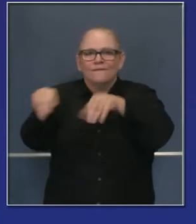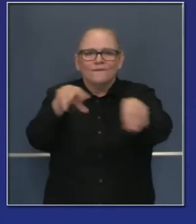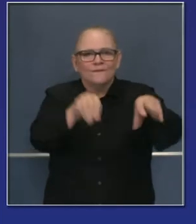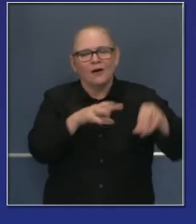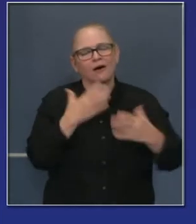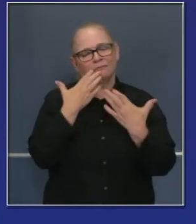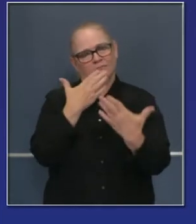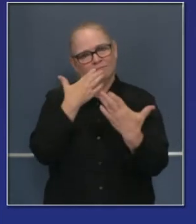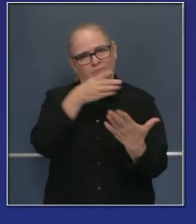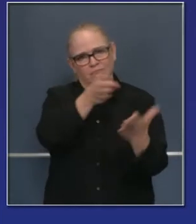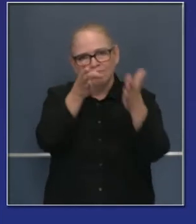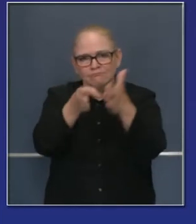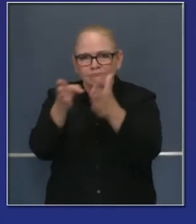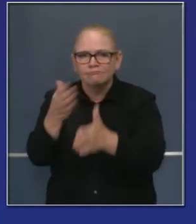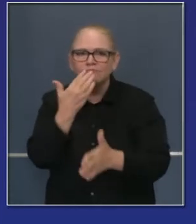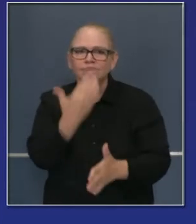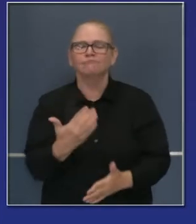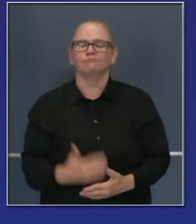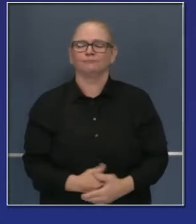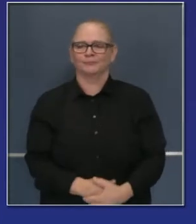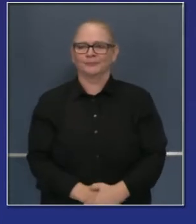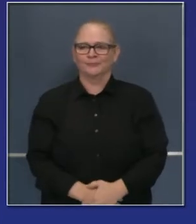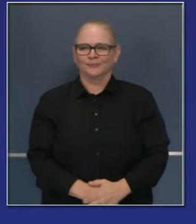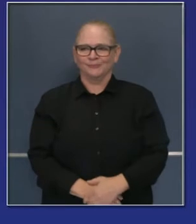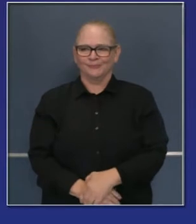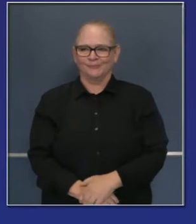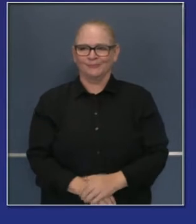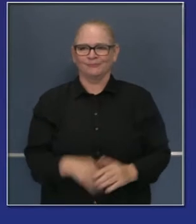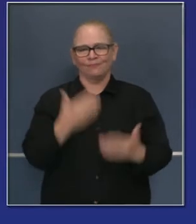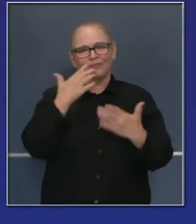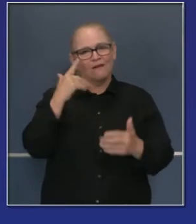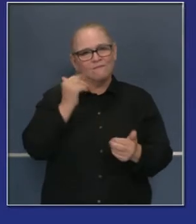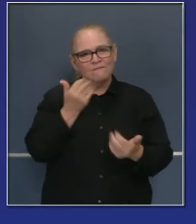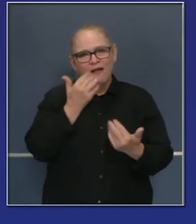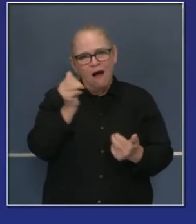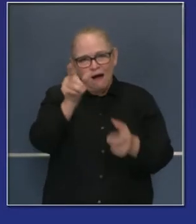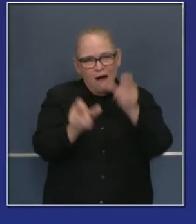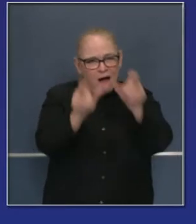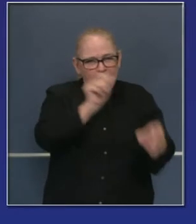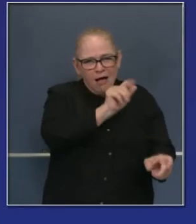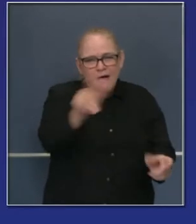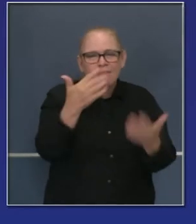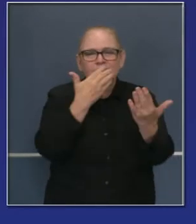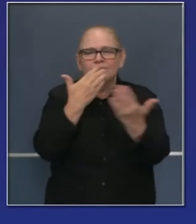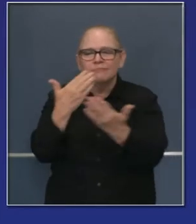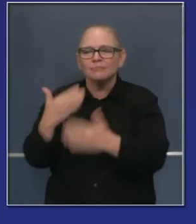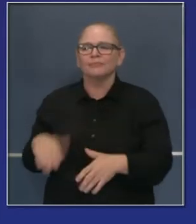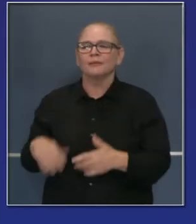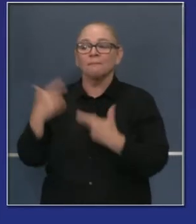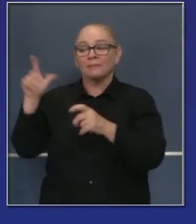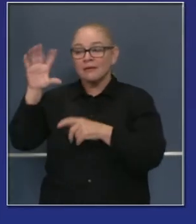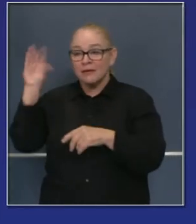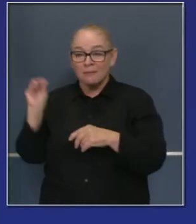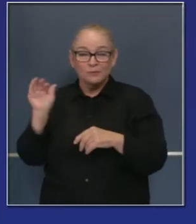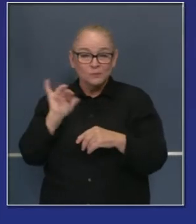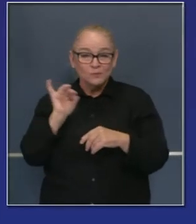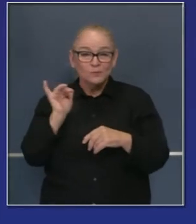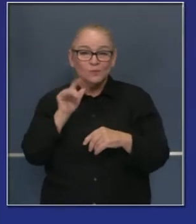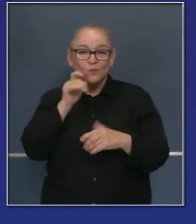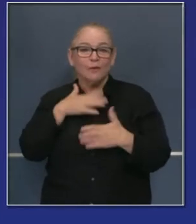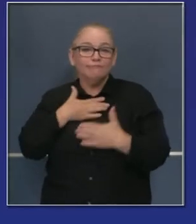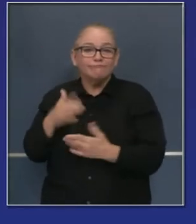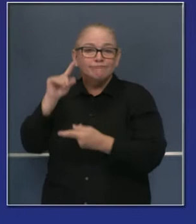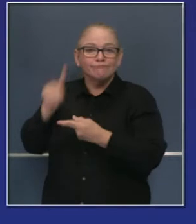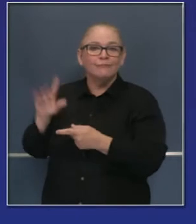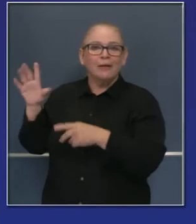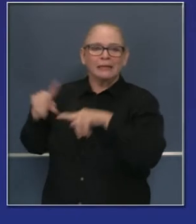sobresaliente considerando lo que hemos anticipado. Quiero agradecerles a todos ustedes y a los consumidores en particular por su reducción